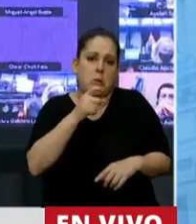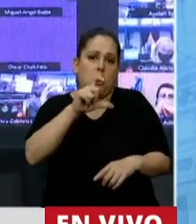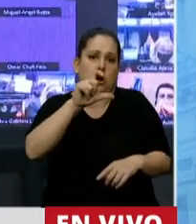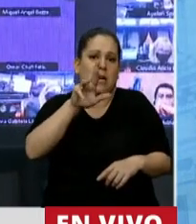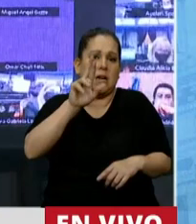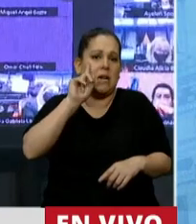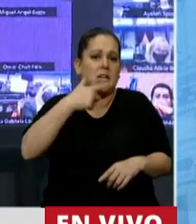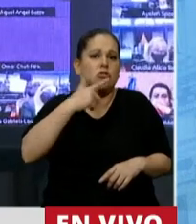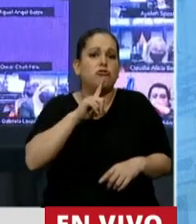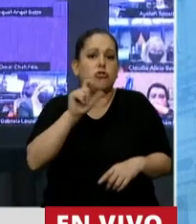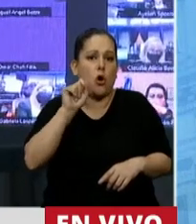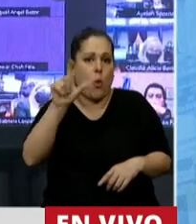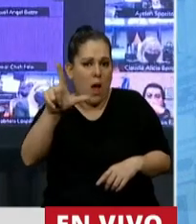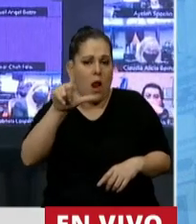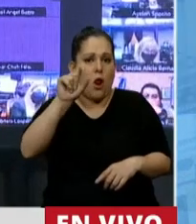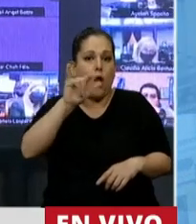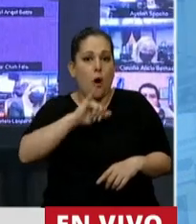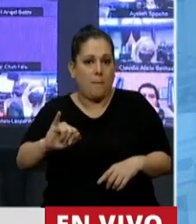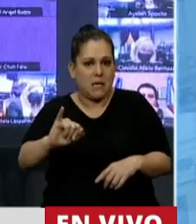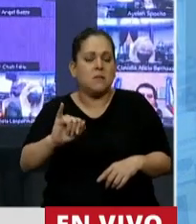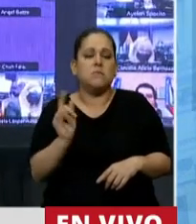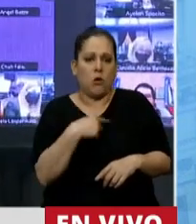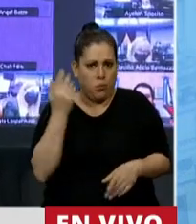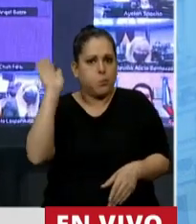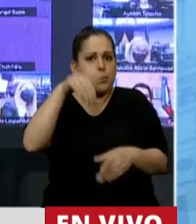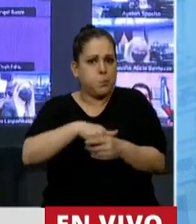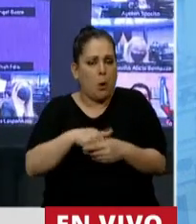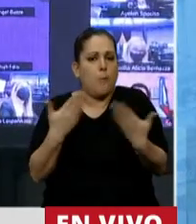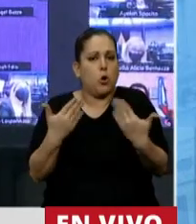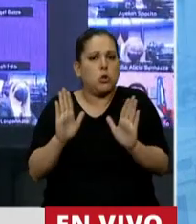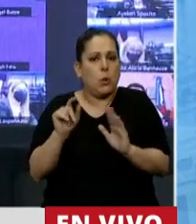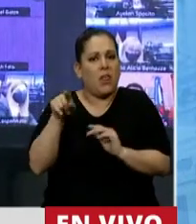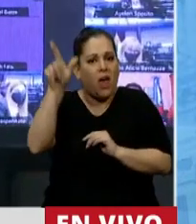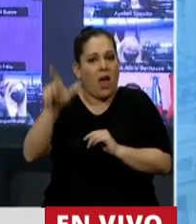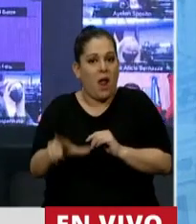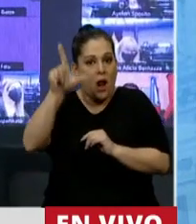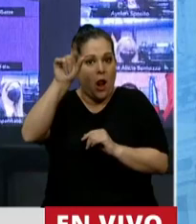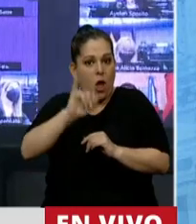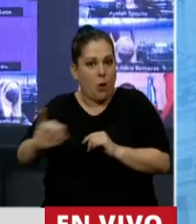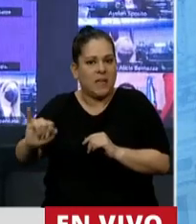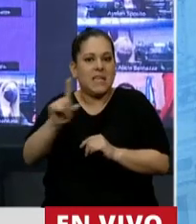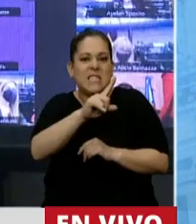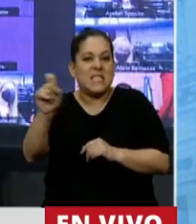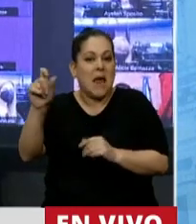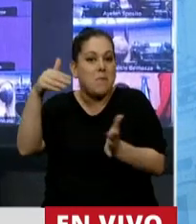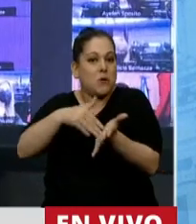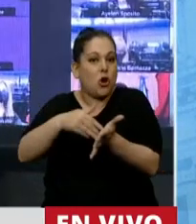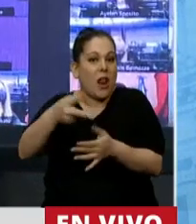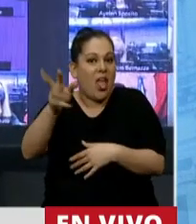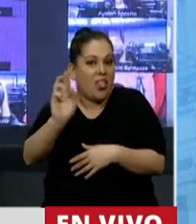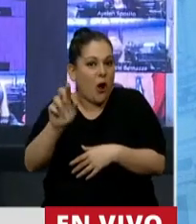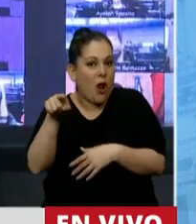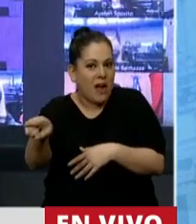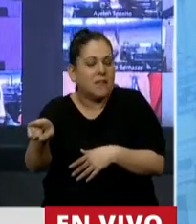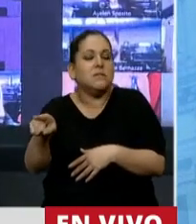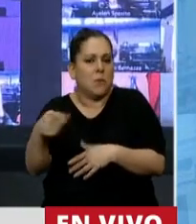Cristóbal López, a quien en este recinto se le votó la posibilidad de usar 100 millones de dólares que se hicieron con el